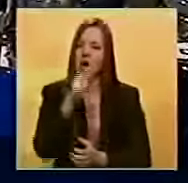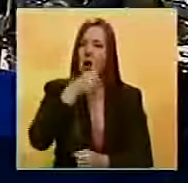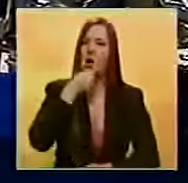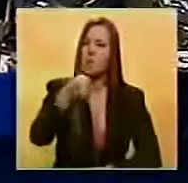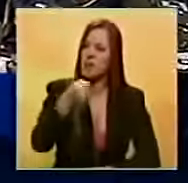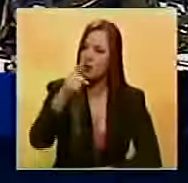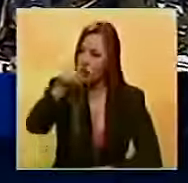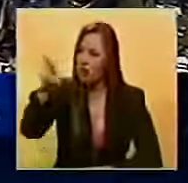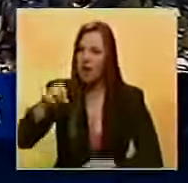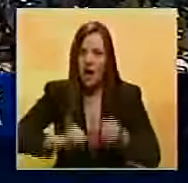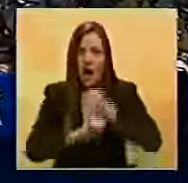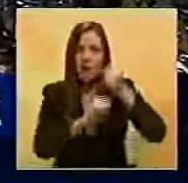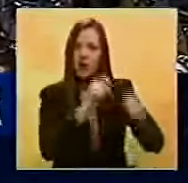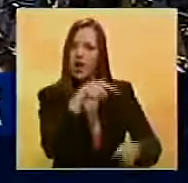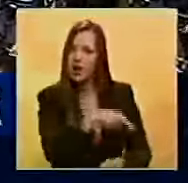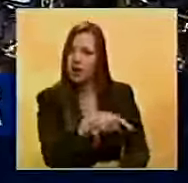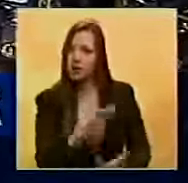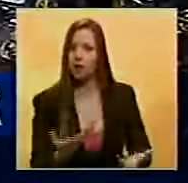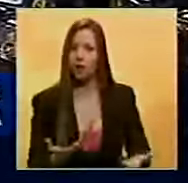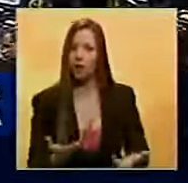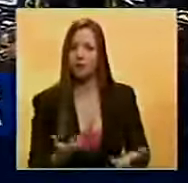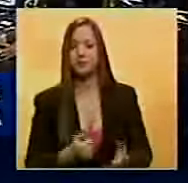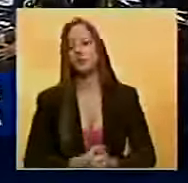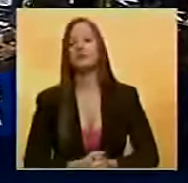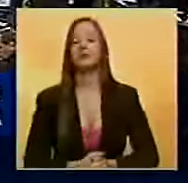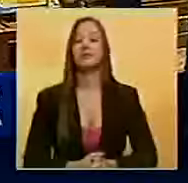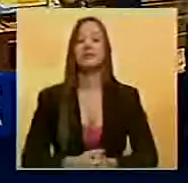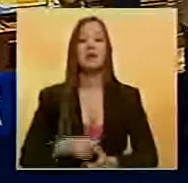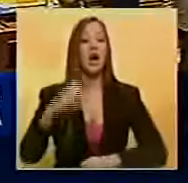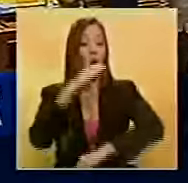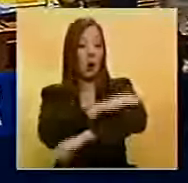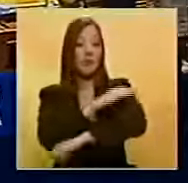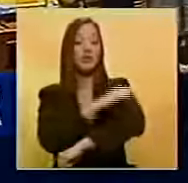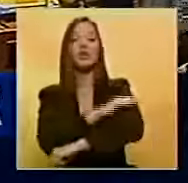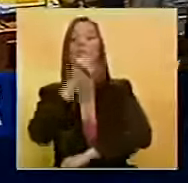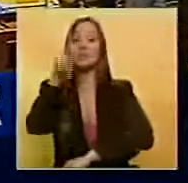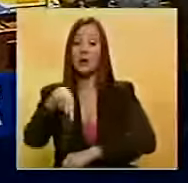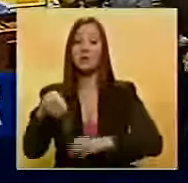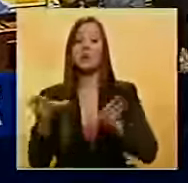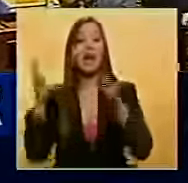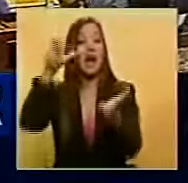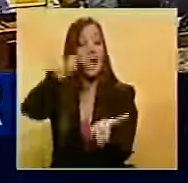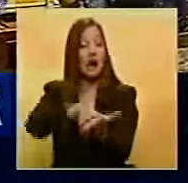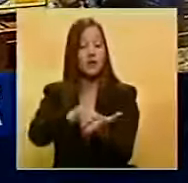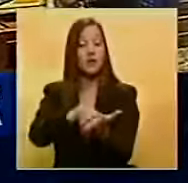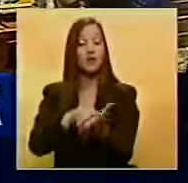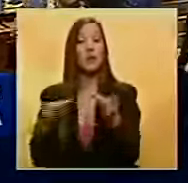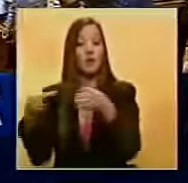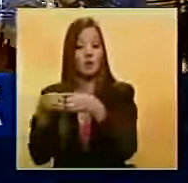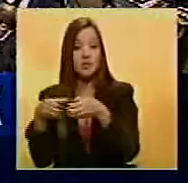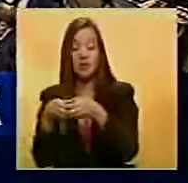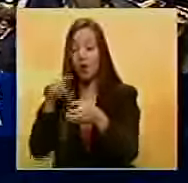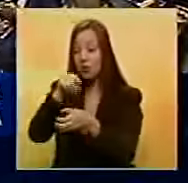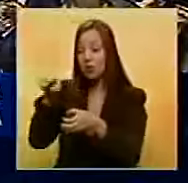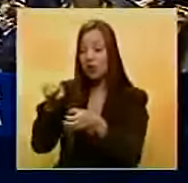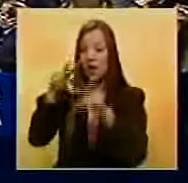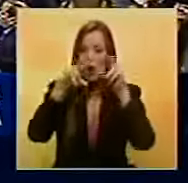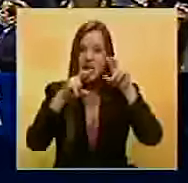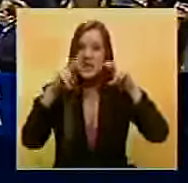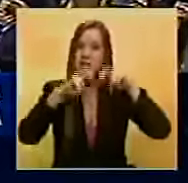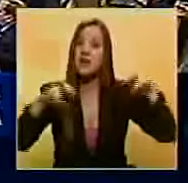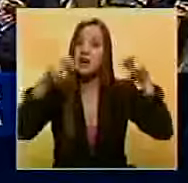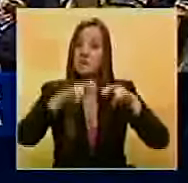El grupo mayoritario de diputados también aprobó la creación de una comisión que se encargará de investigar la designación de magistrados